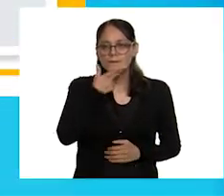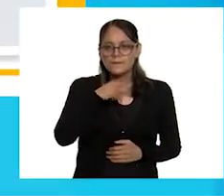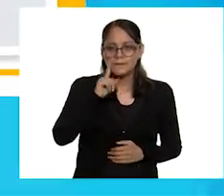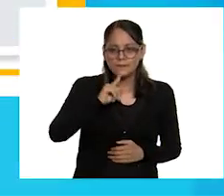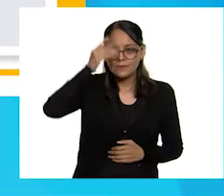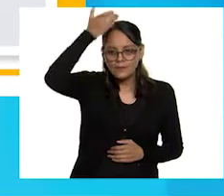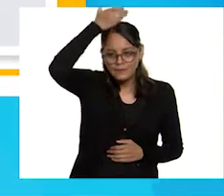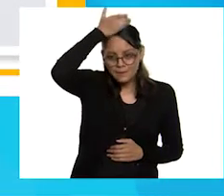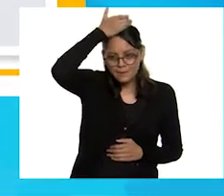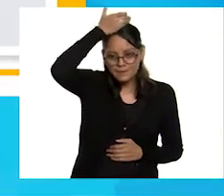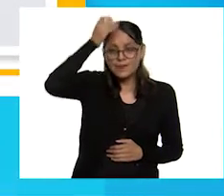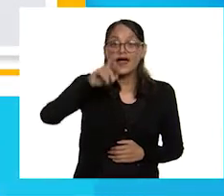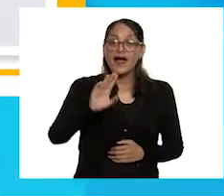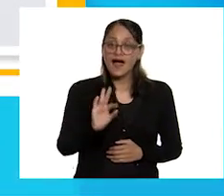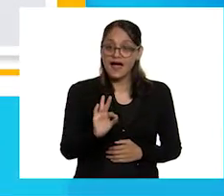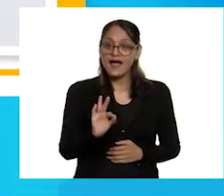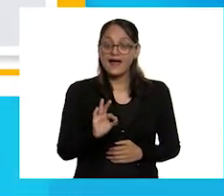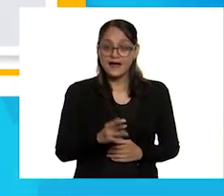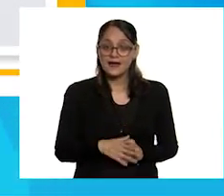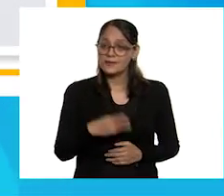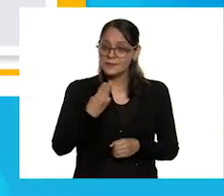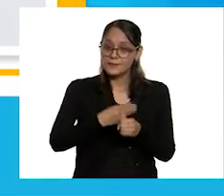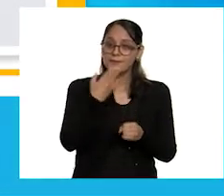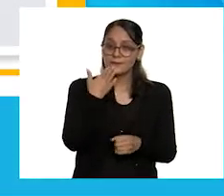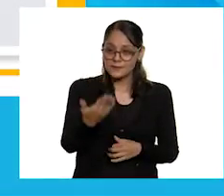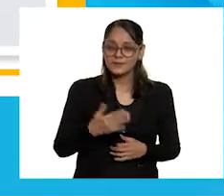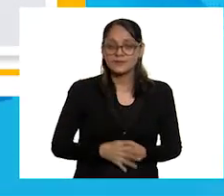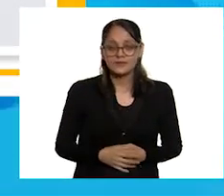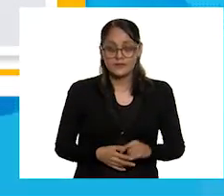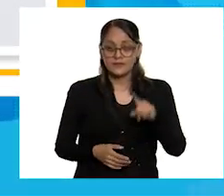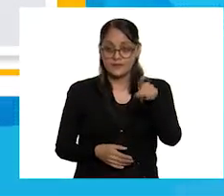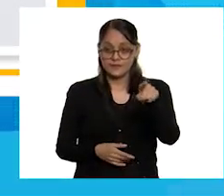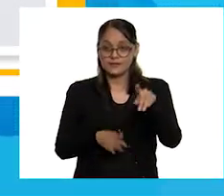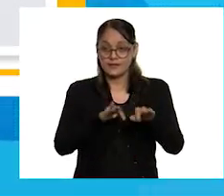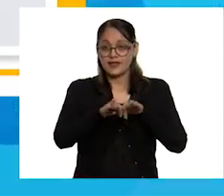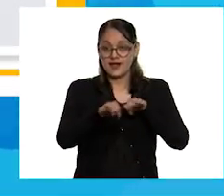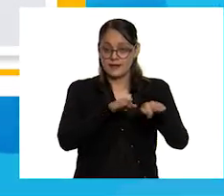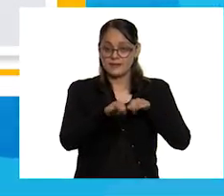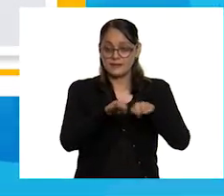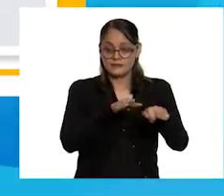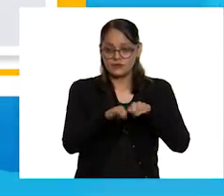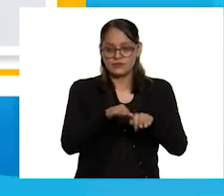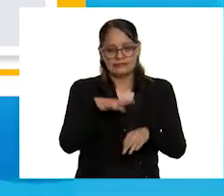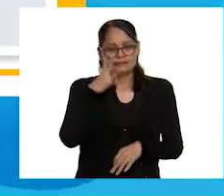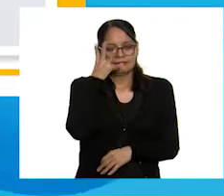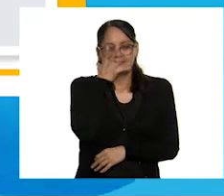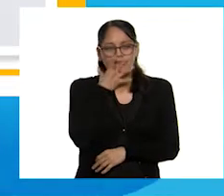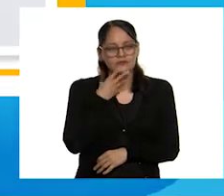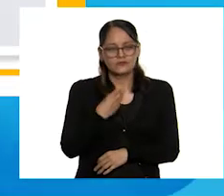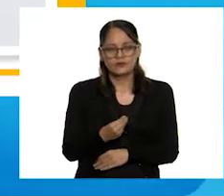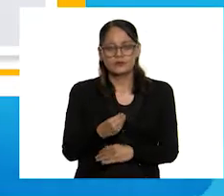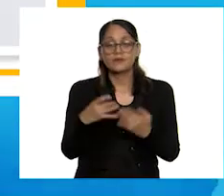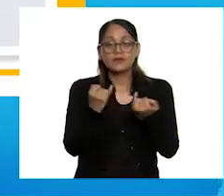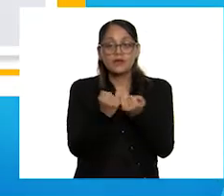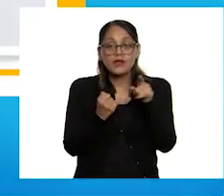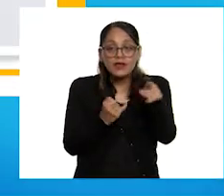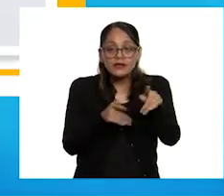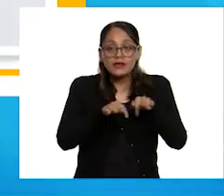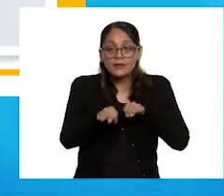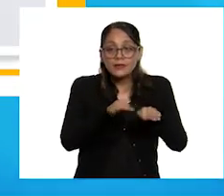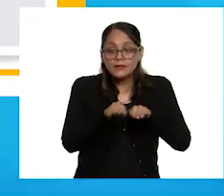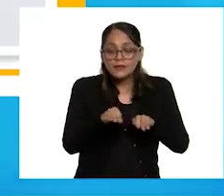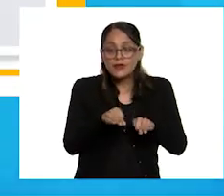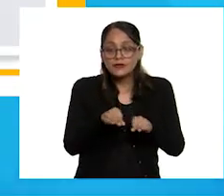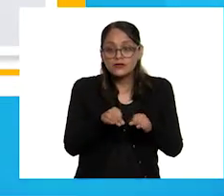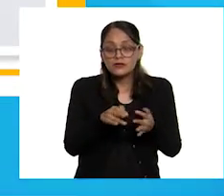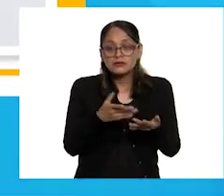los enfermeros. ¡Ándale! Muy bien. Oye, esta es una profesión maravillosa. O si no fuera por ellas o por